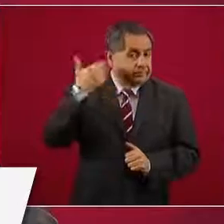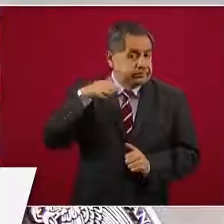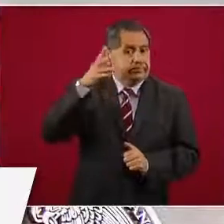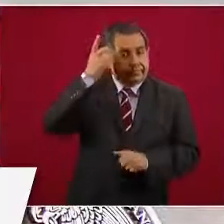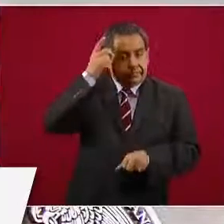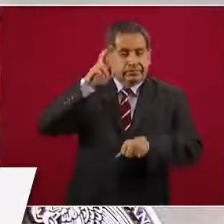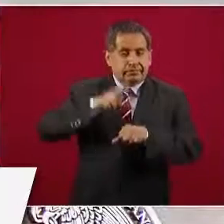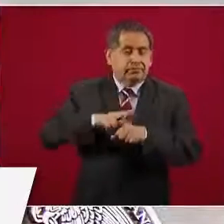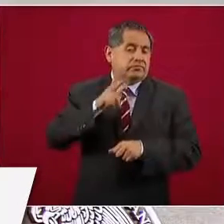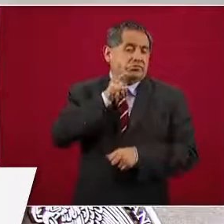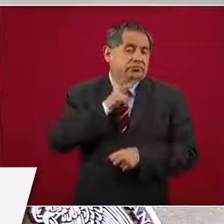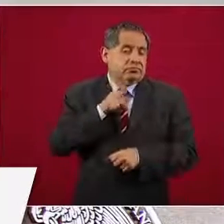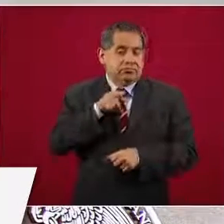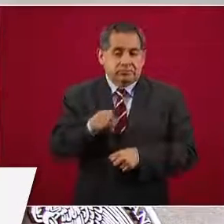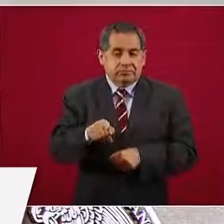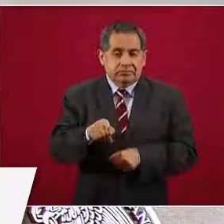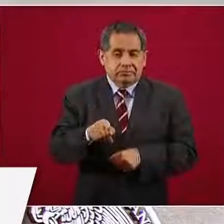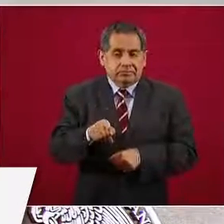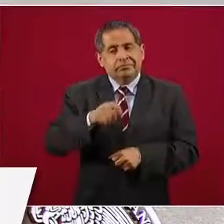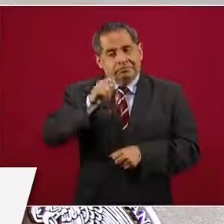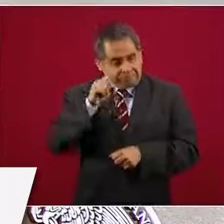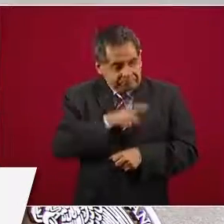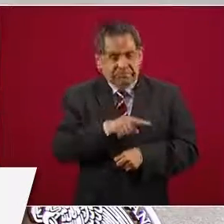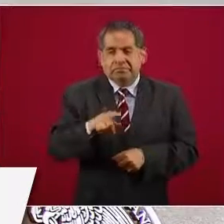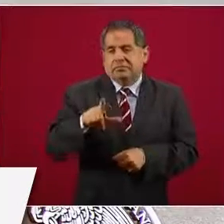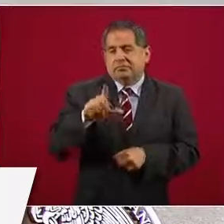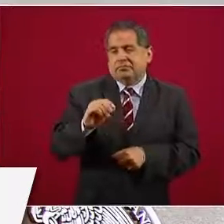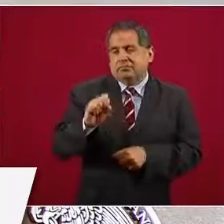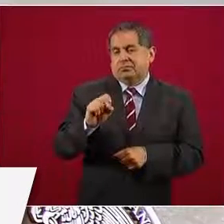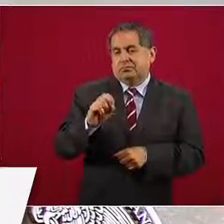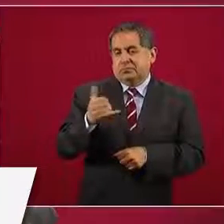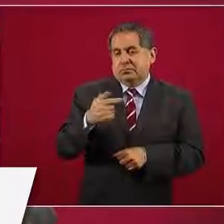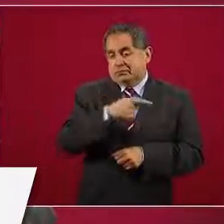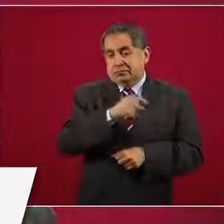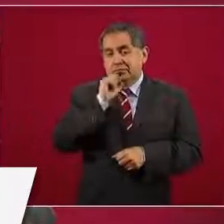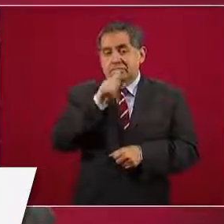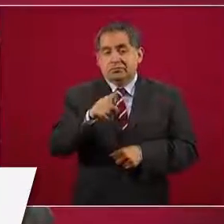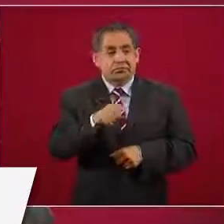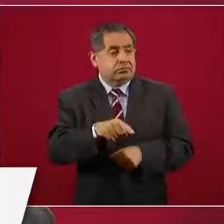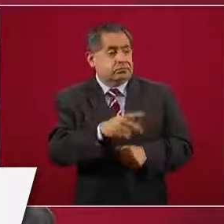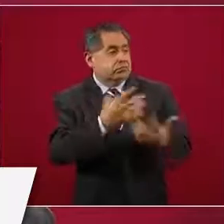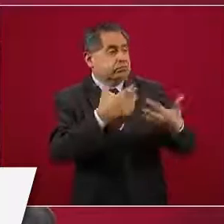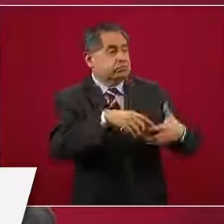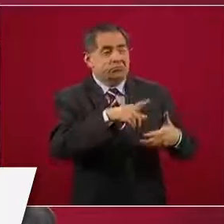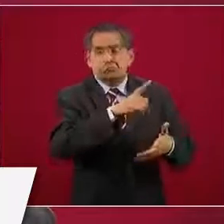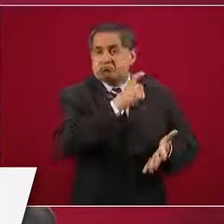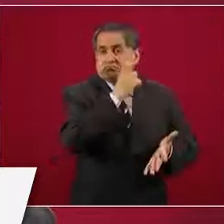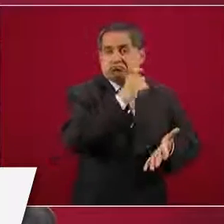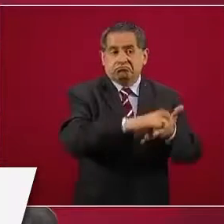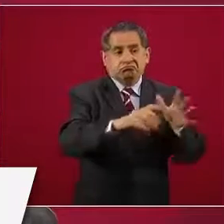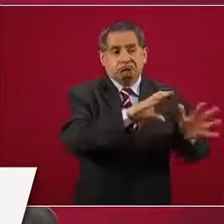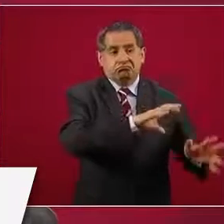de Pemex es el señor Lozoya cuando compraron esa planta.